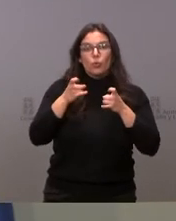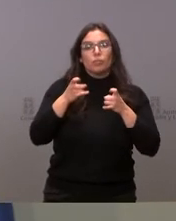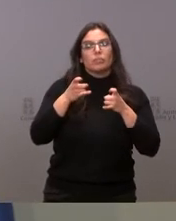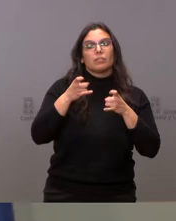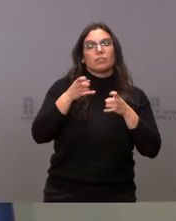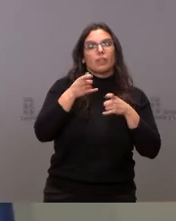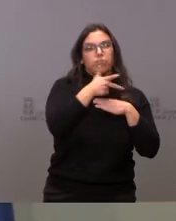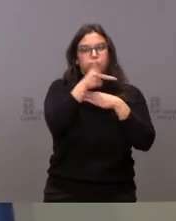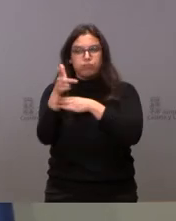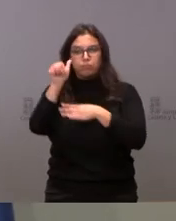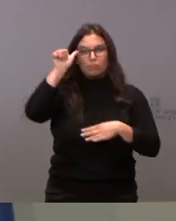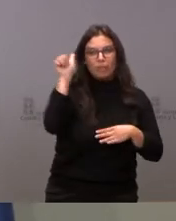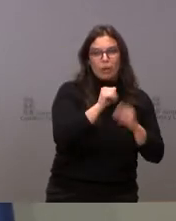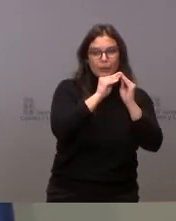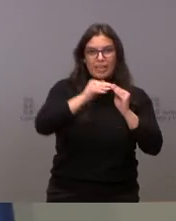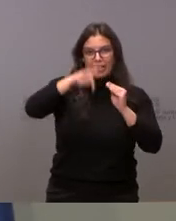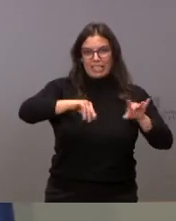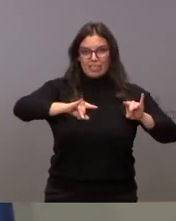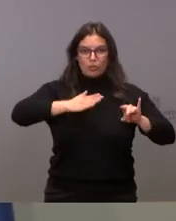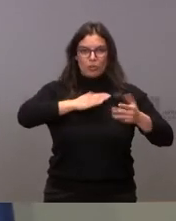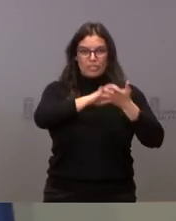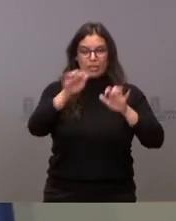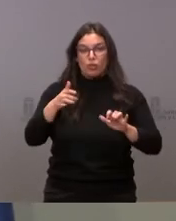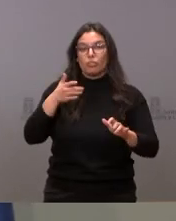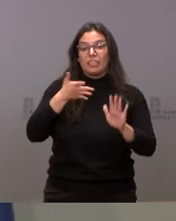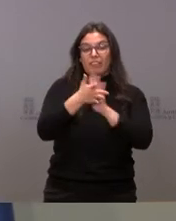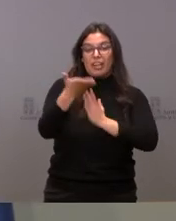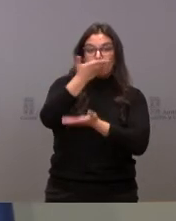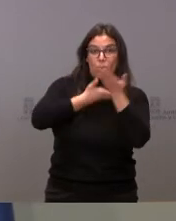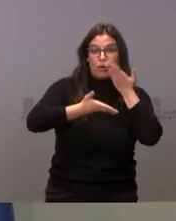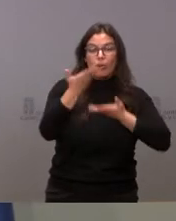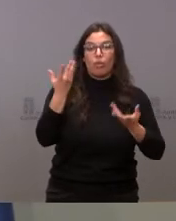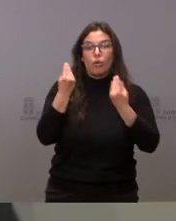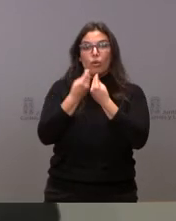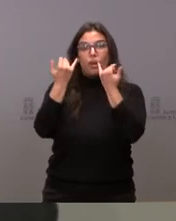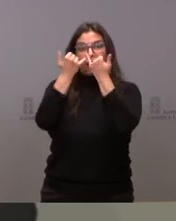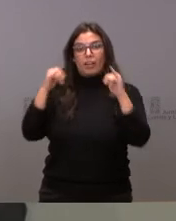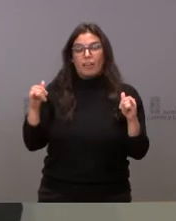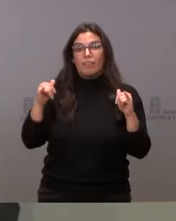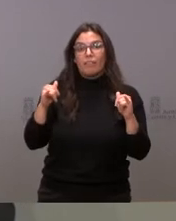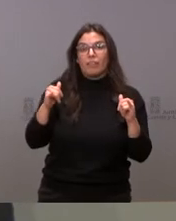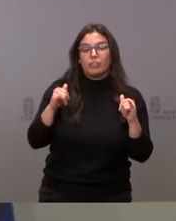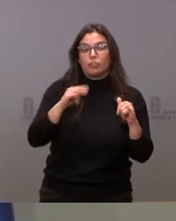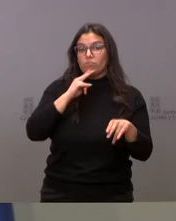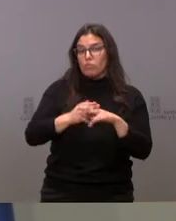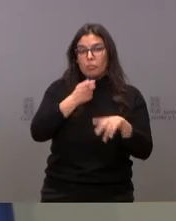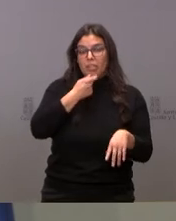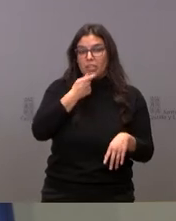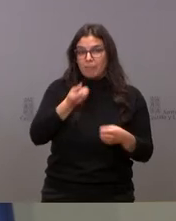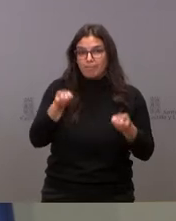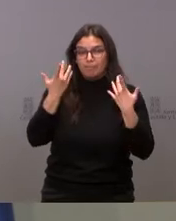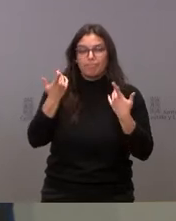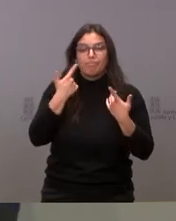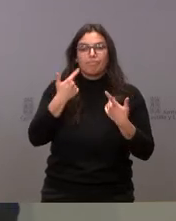audiovisuales en nuestra comunidad. Se trata de la colaboración con el evento Shooting Locations Marketplace. Es una